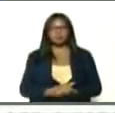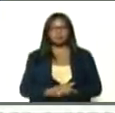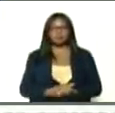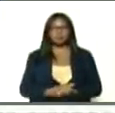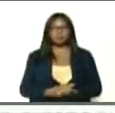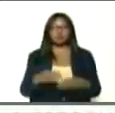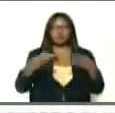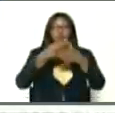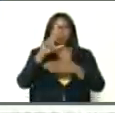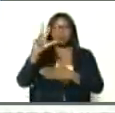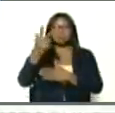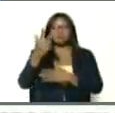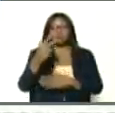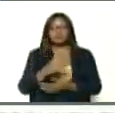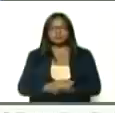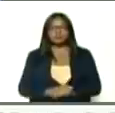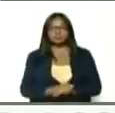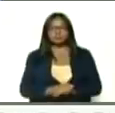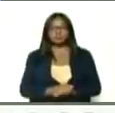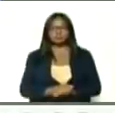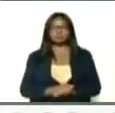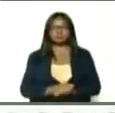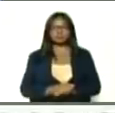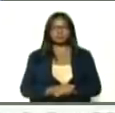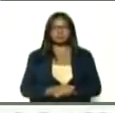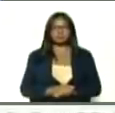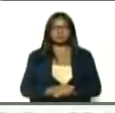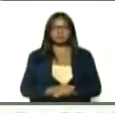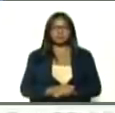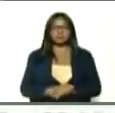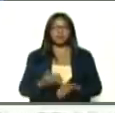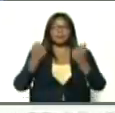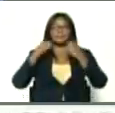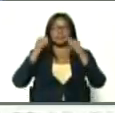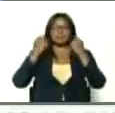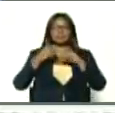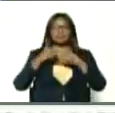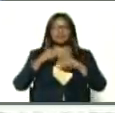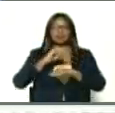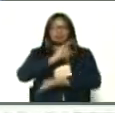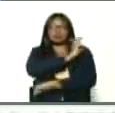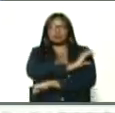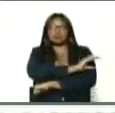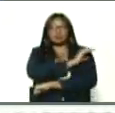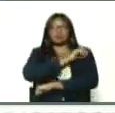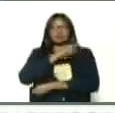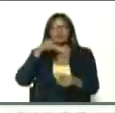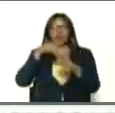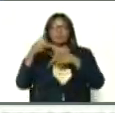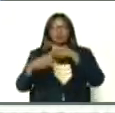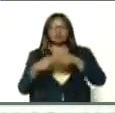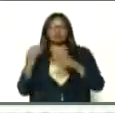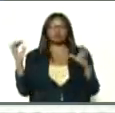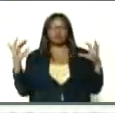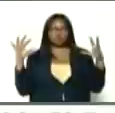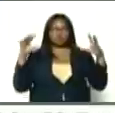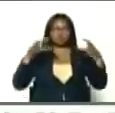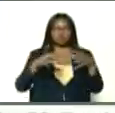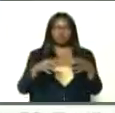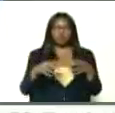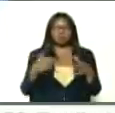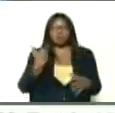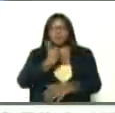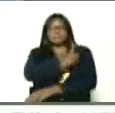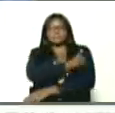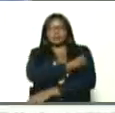número 3, de sus ensayos clínicos, rumbo a la producción masiva, de esta vacuna,